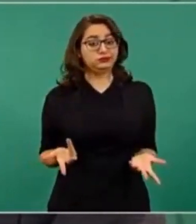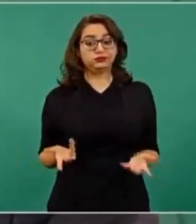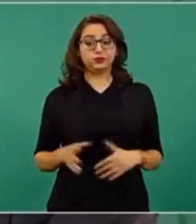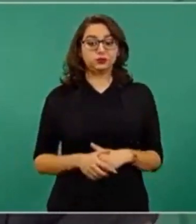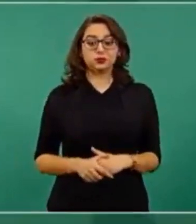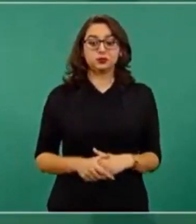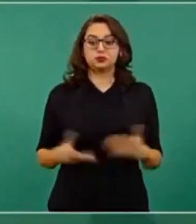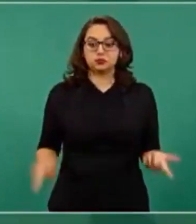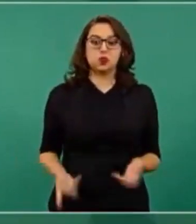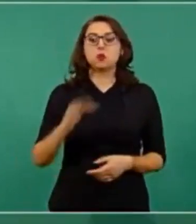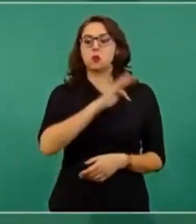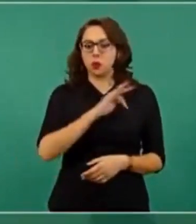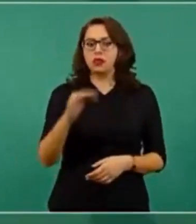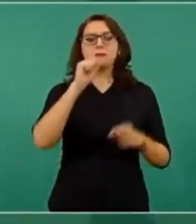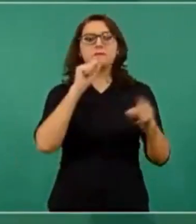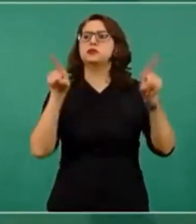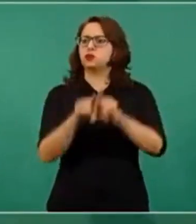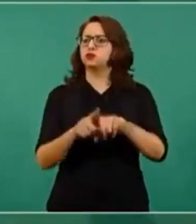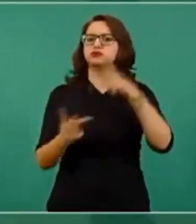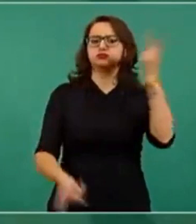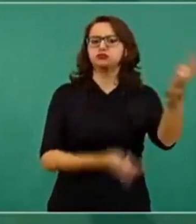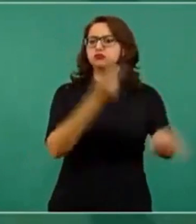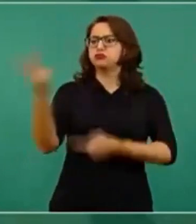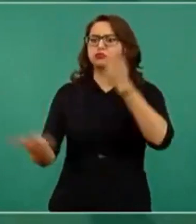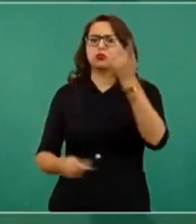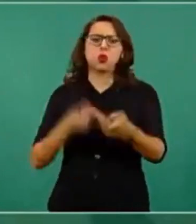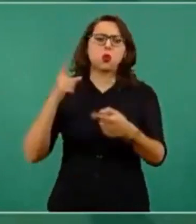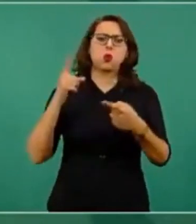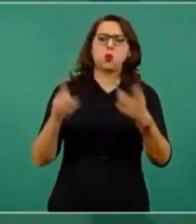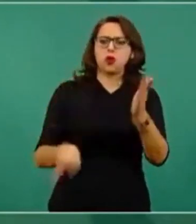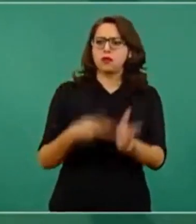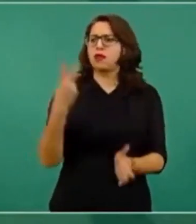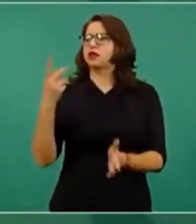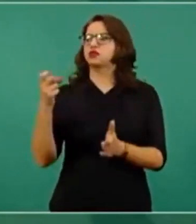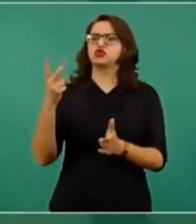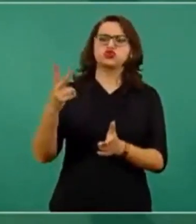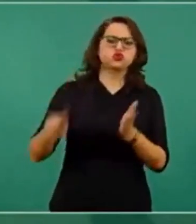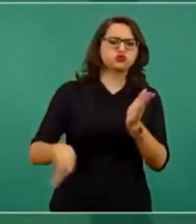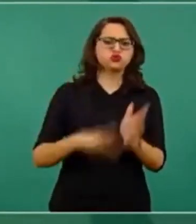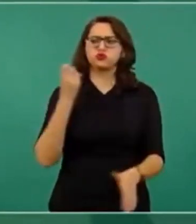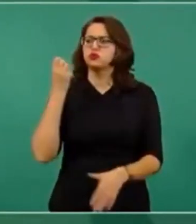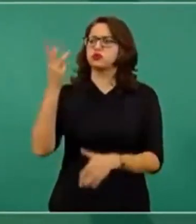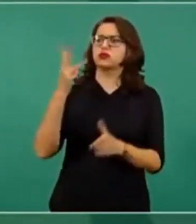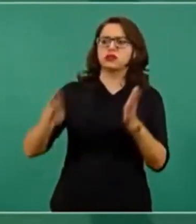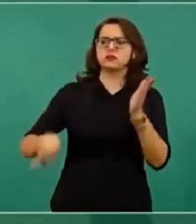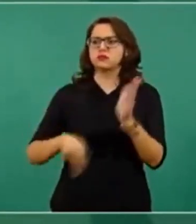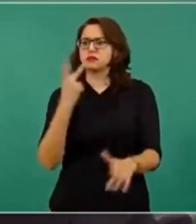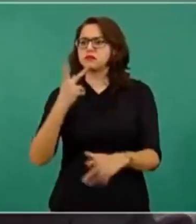Se hace una encuesta, dos, tres, y se ve quién es quién.